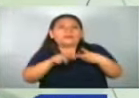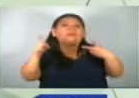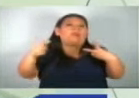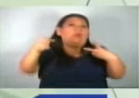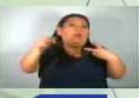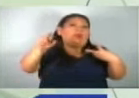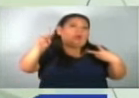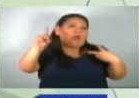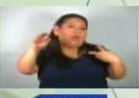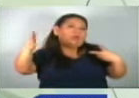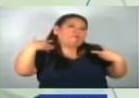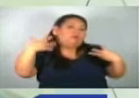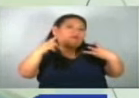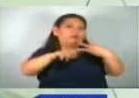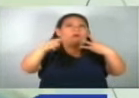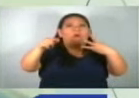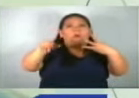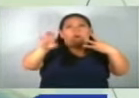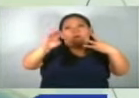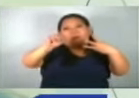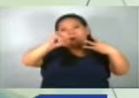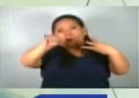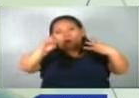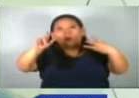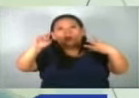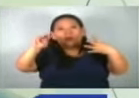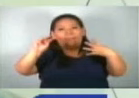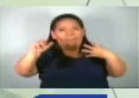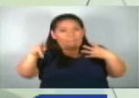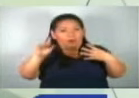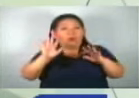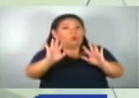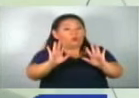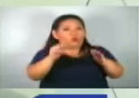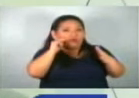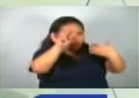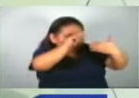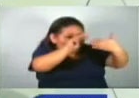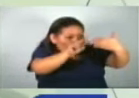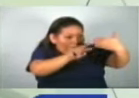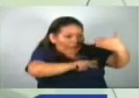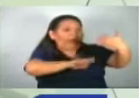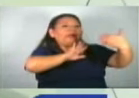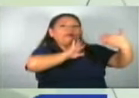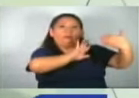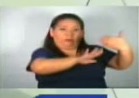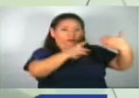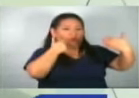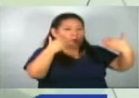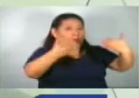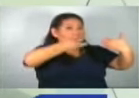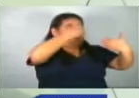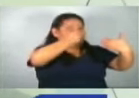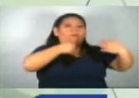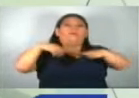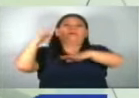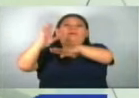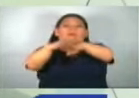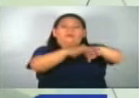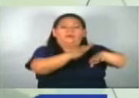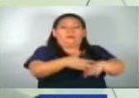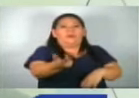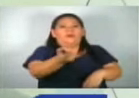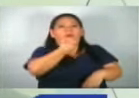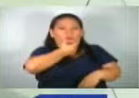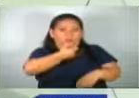Grande de San Miguel, Huascorán, Bajo Lempa. Pero como repito, vamos a ir viendo la evolución y a medida vaya pasando, pues, esto